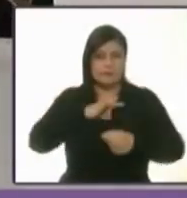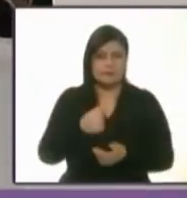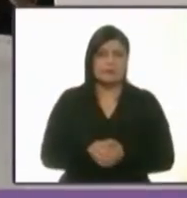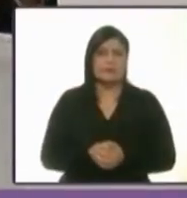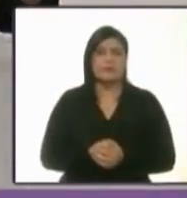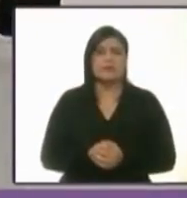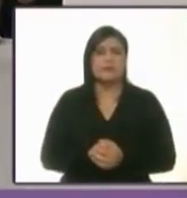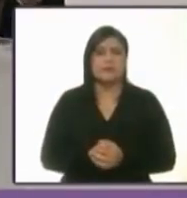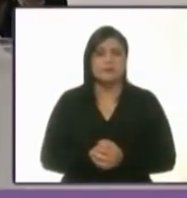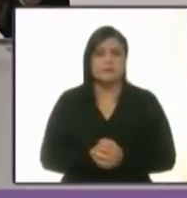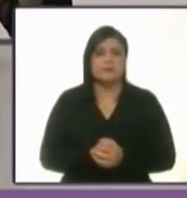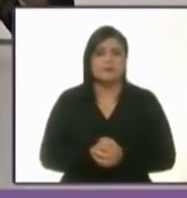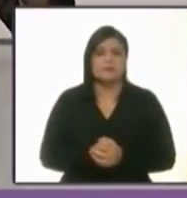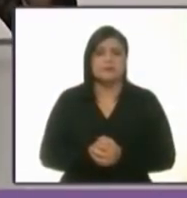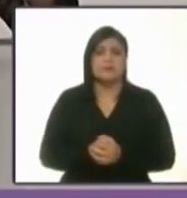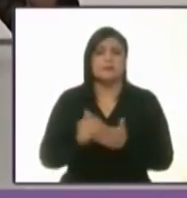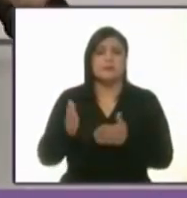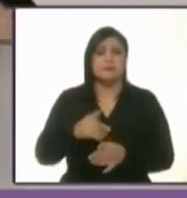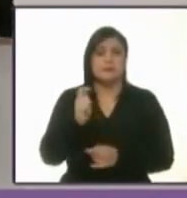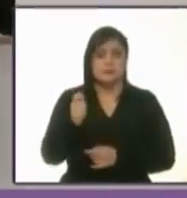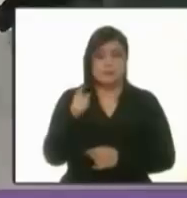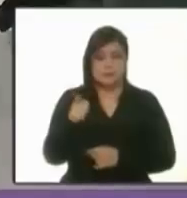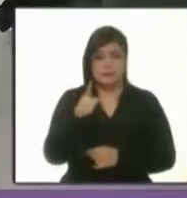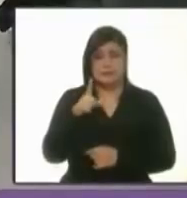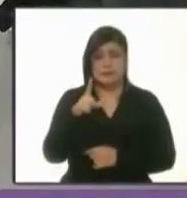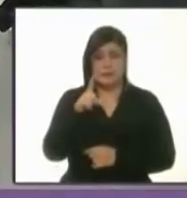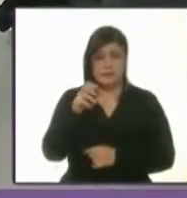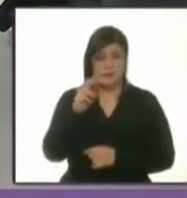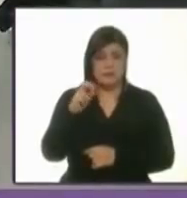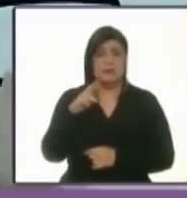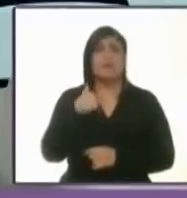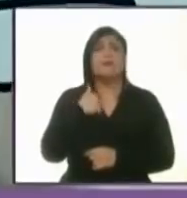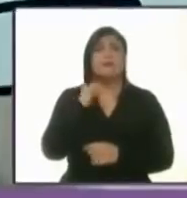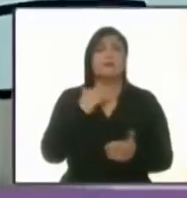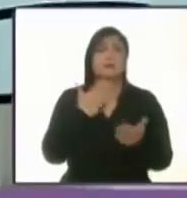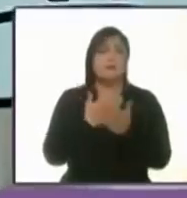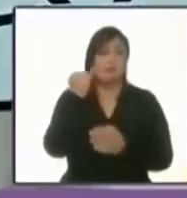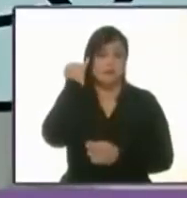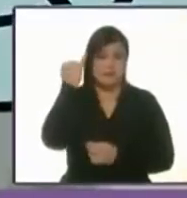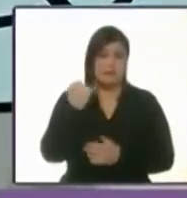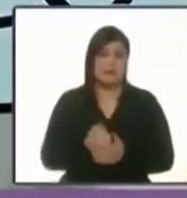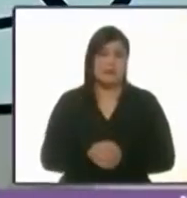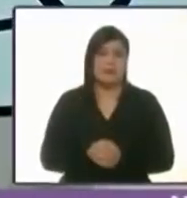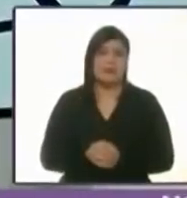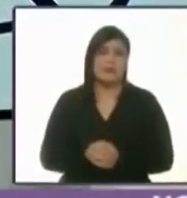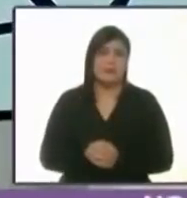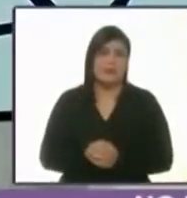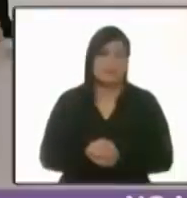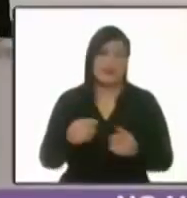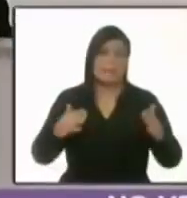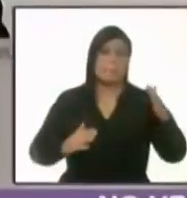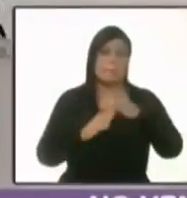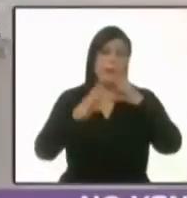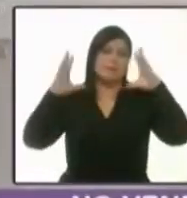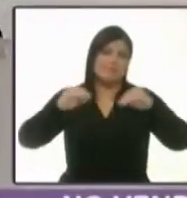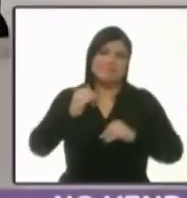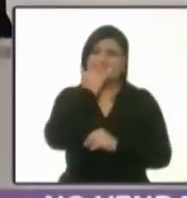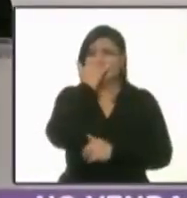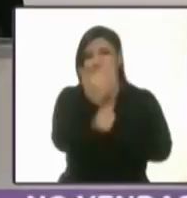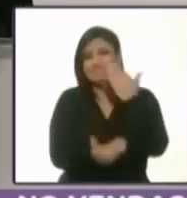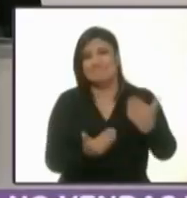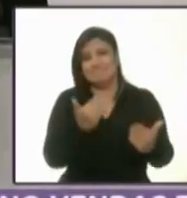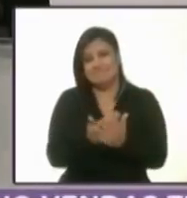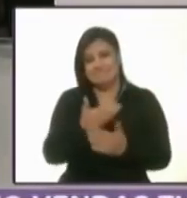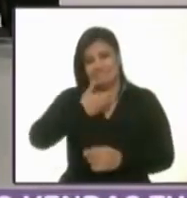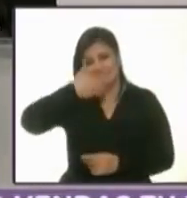Bien. Y Lorena quiere hacer el uso de su segundo. Adelante. Yo sí propondré que tiempo. Disculpe